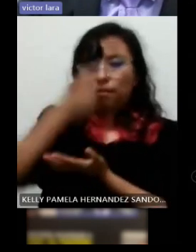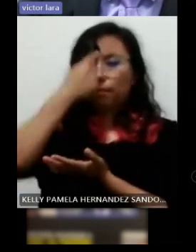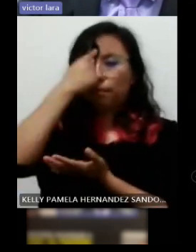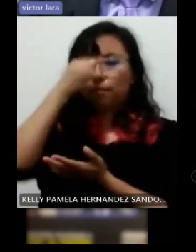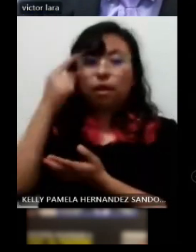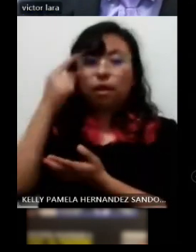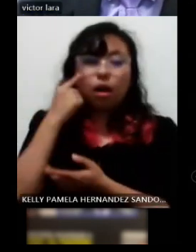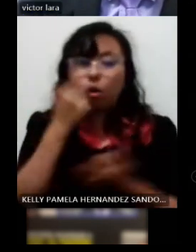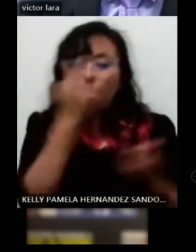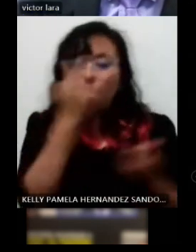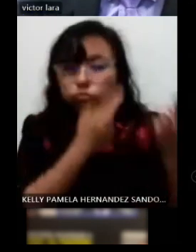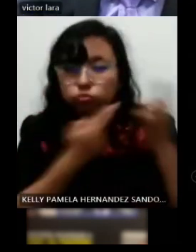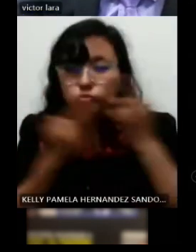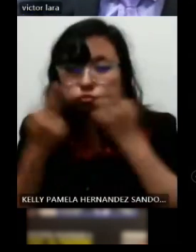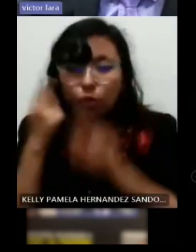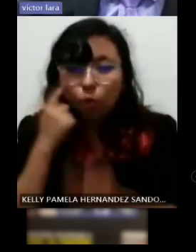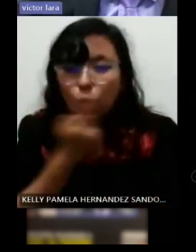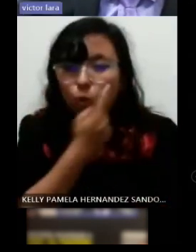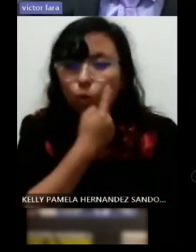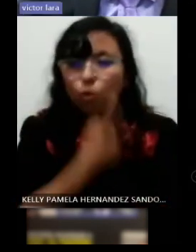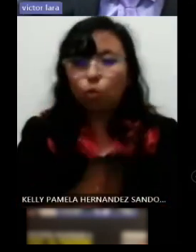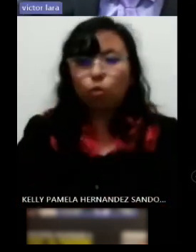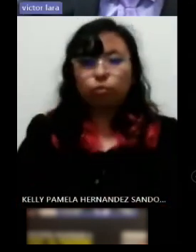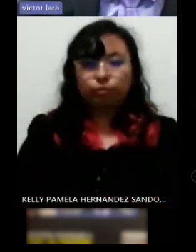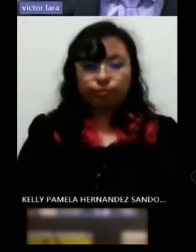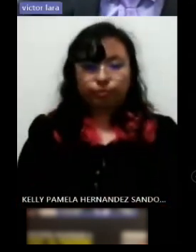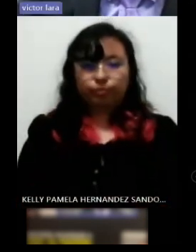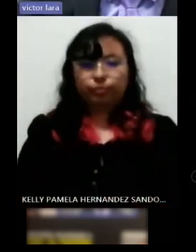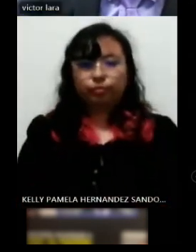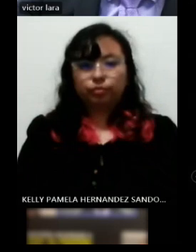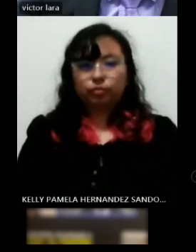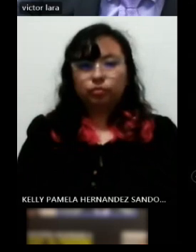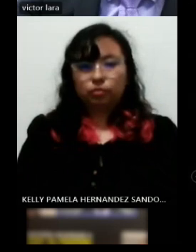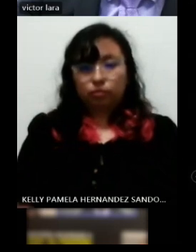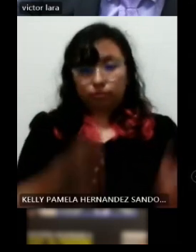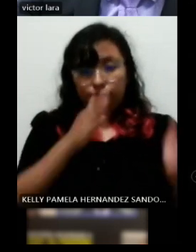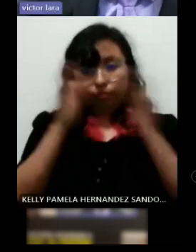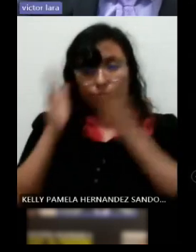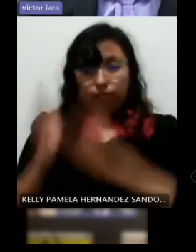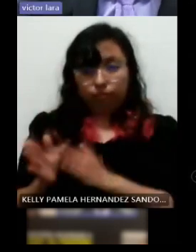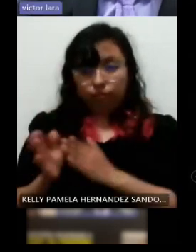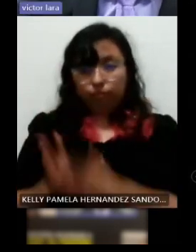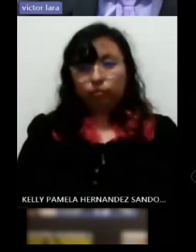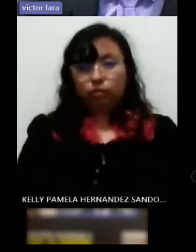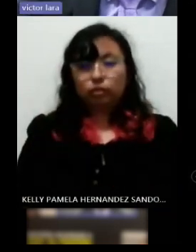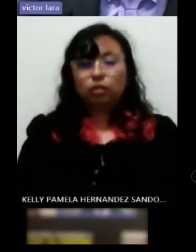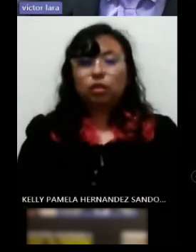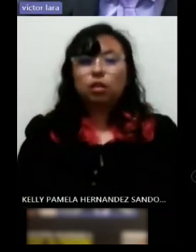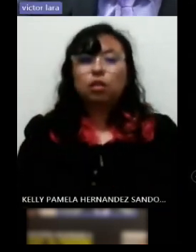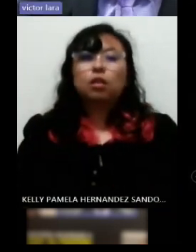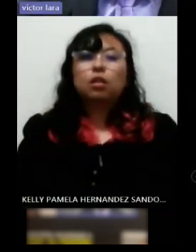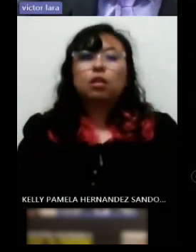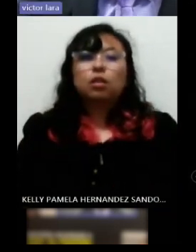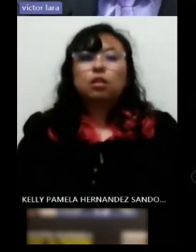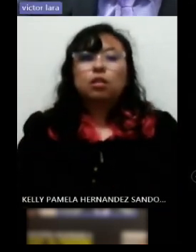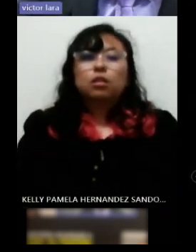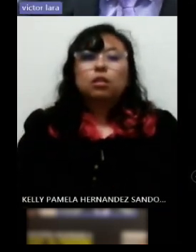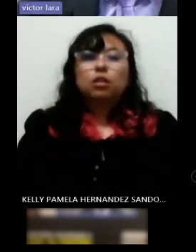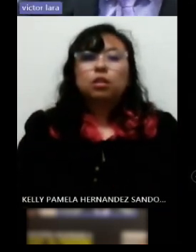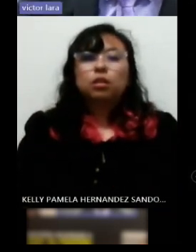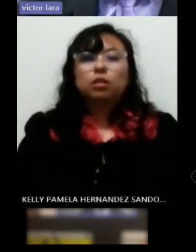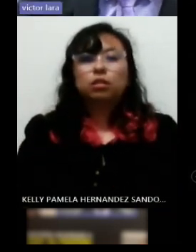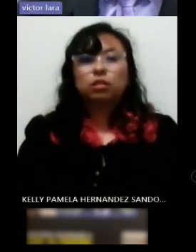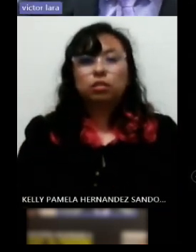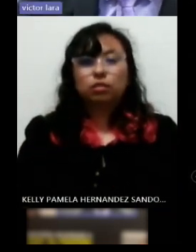ojitos en la siguiente diapositiva vamos a ver la parte de la intervención aquí es